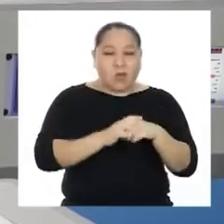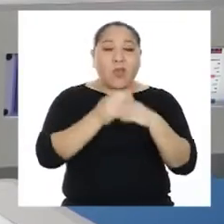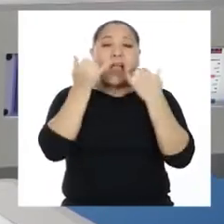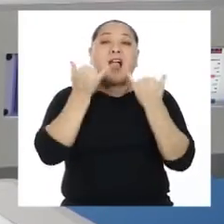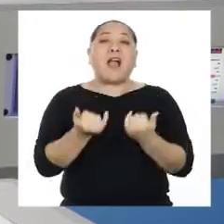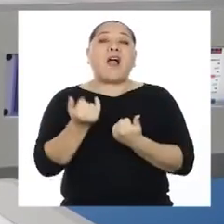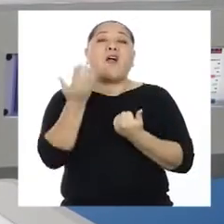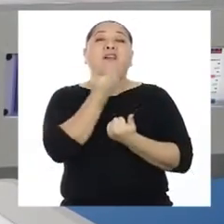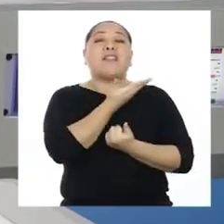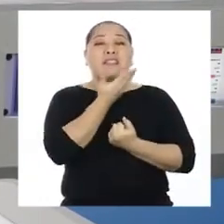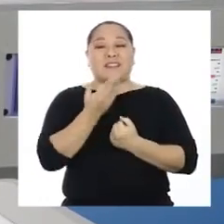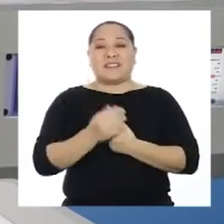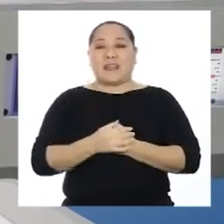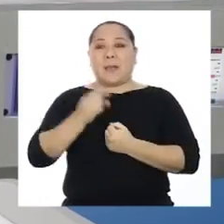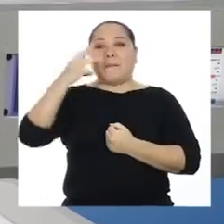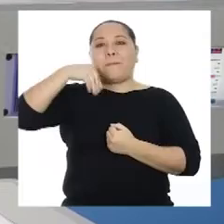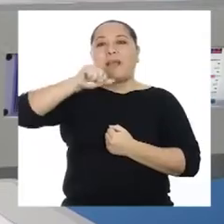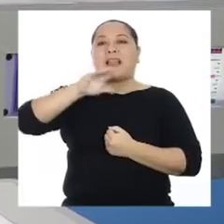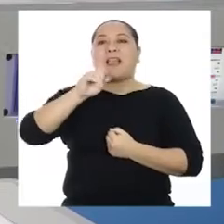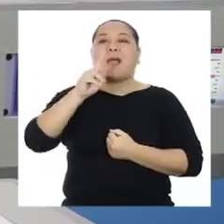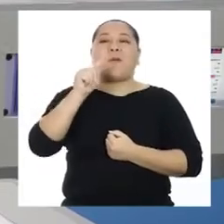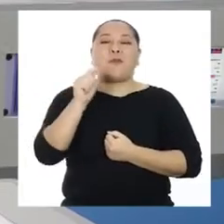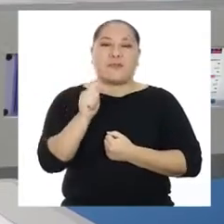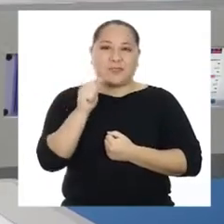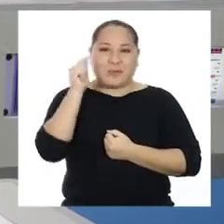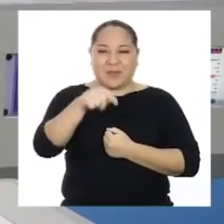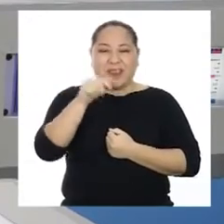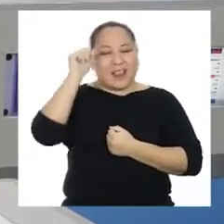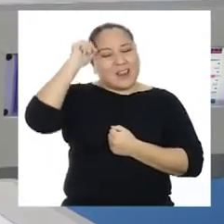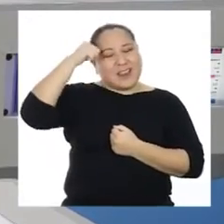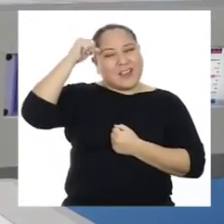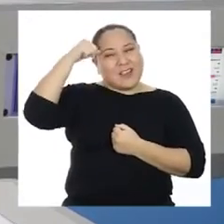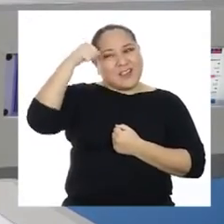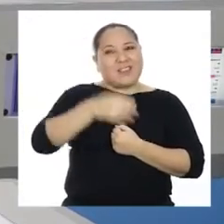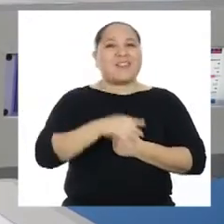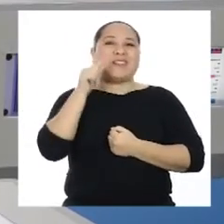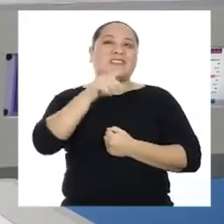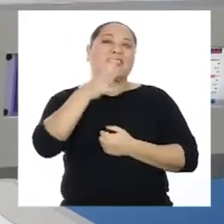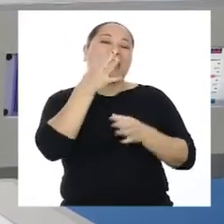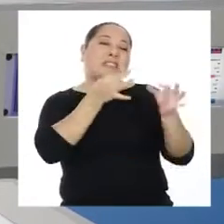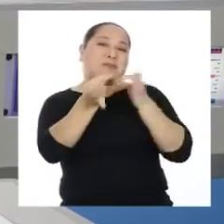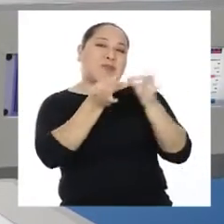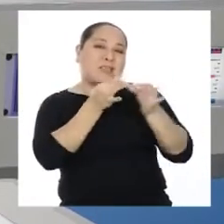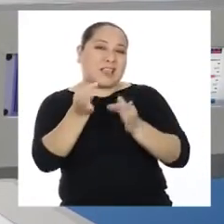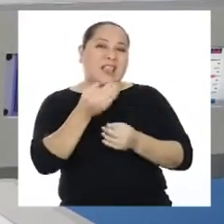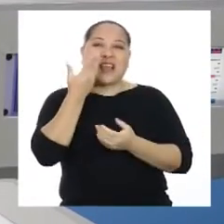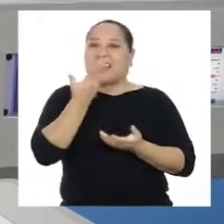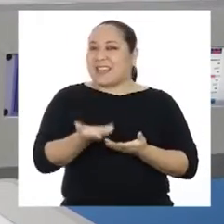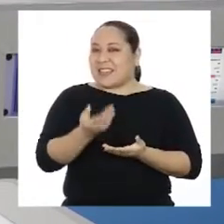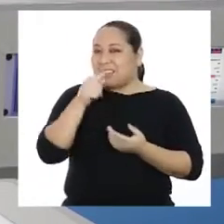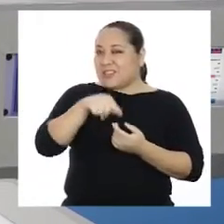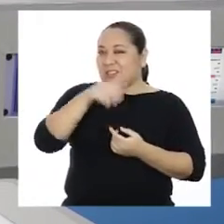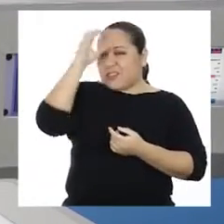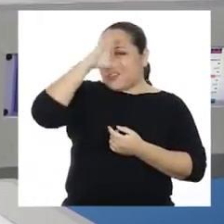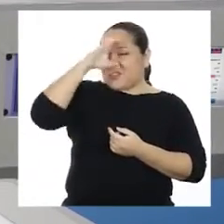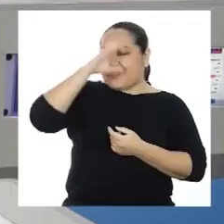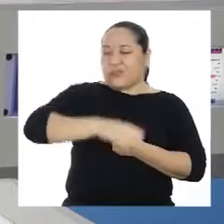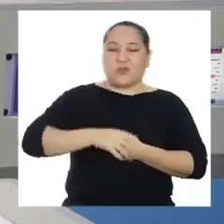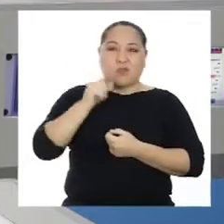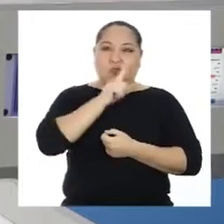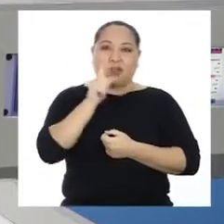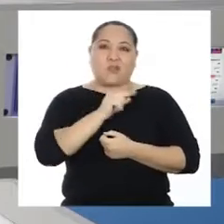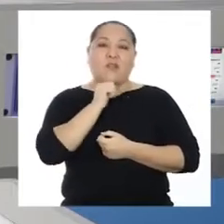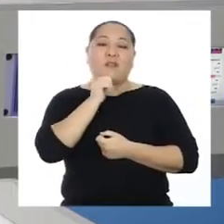tenemos dudas, aquí viene Macabot para recordarnos y explicarnos aquellos